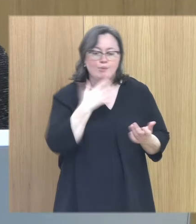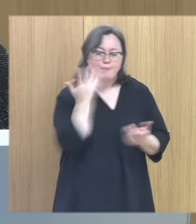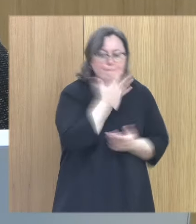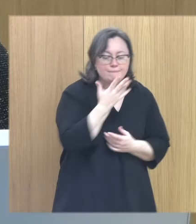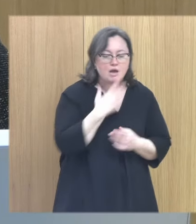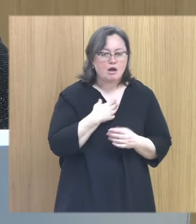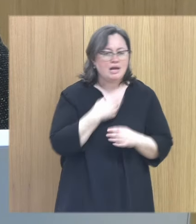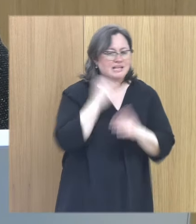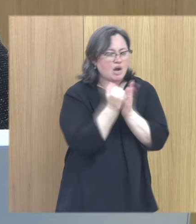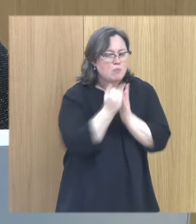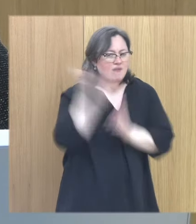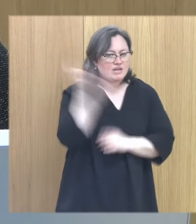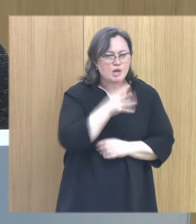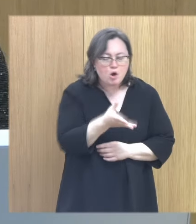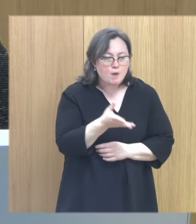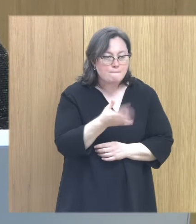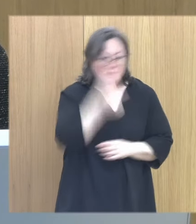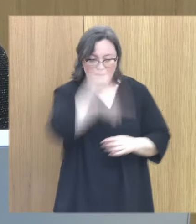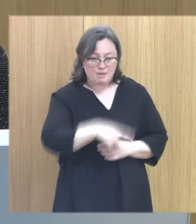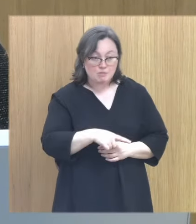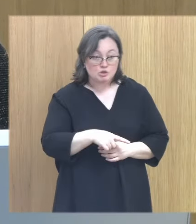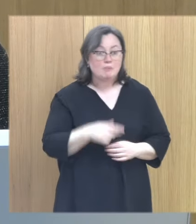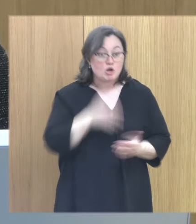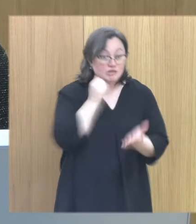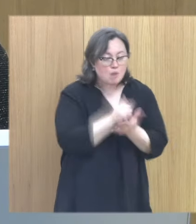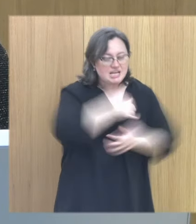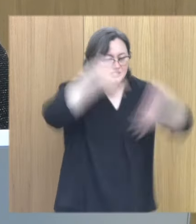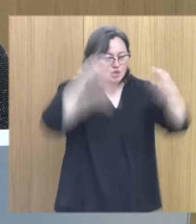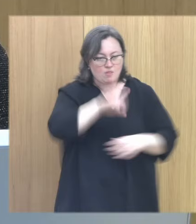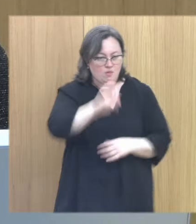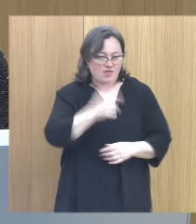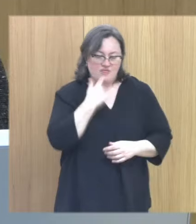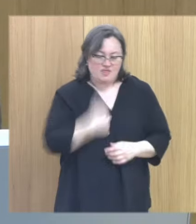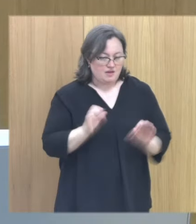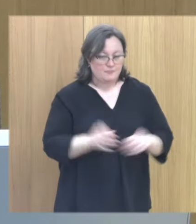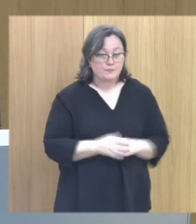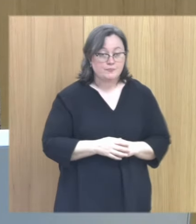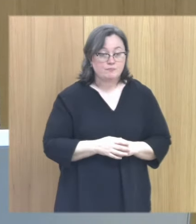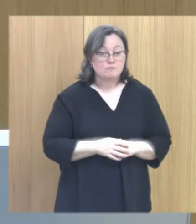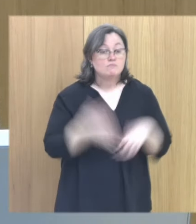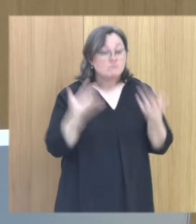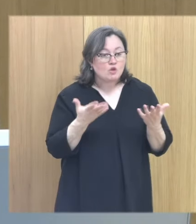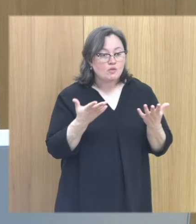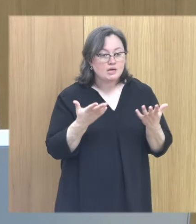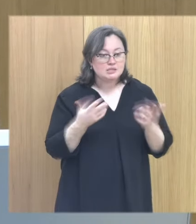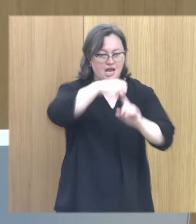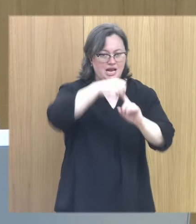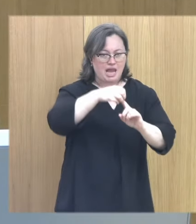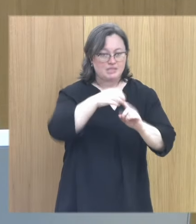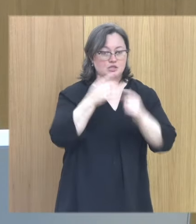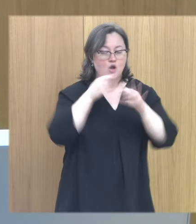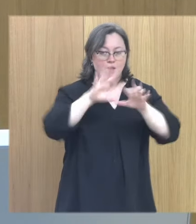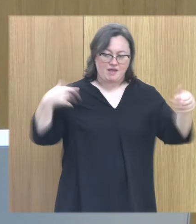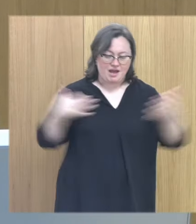de trauma complejo ha producido esos indicadores corporales, pero no de qué ha habido trauma complejo. Entonces, claves importantes que yo he